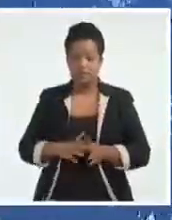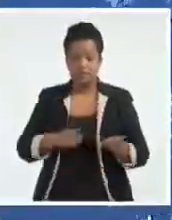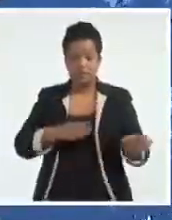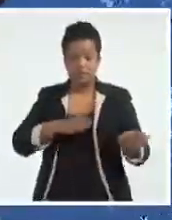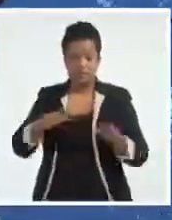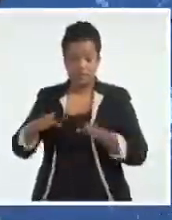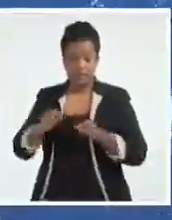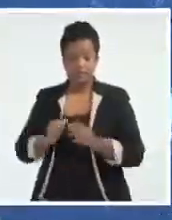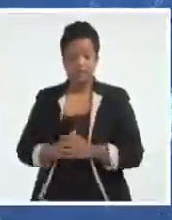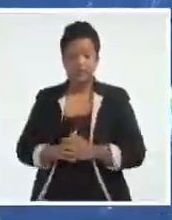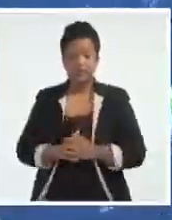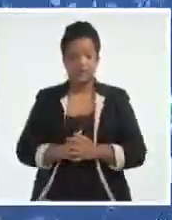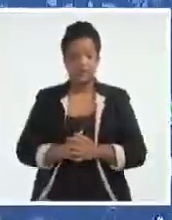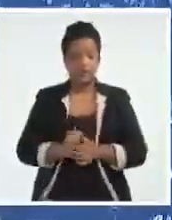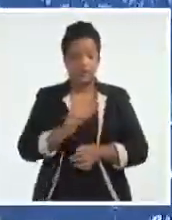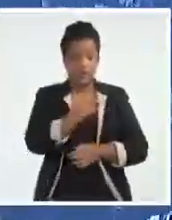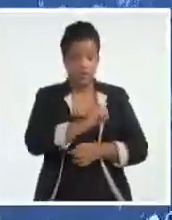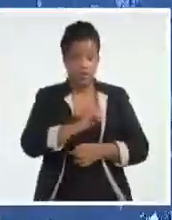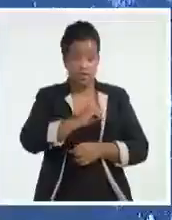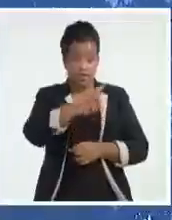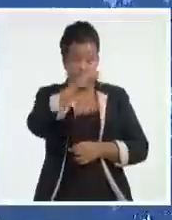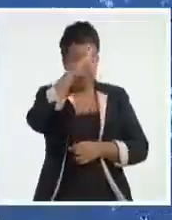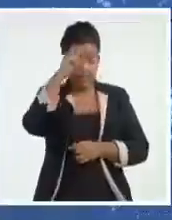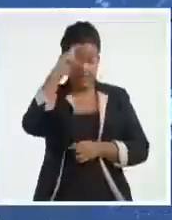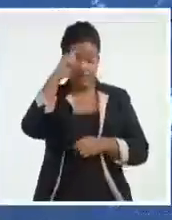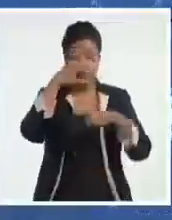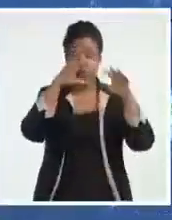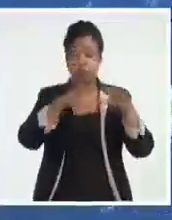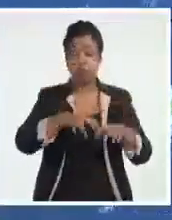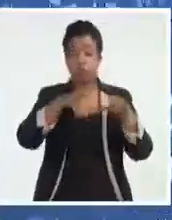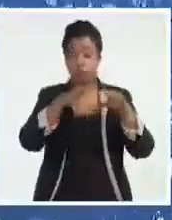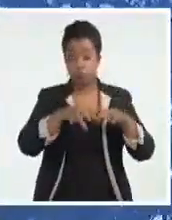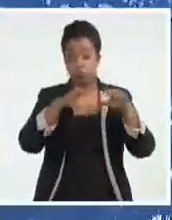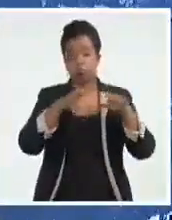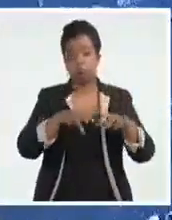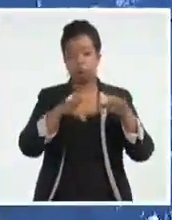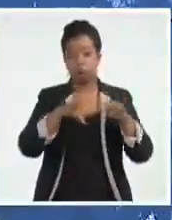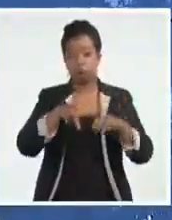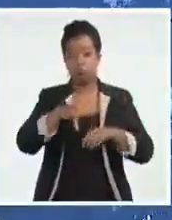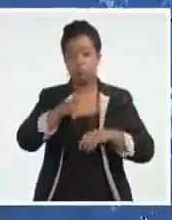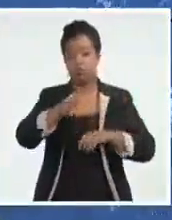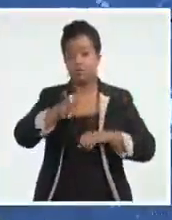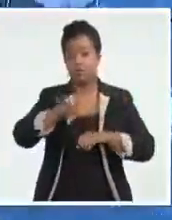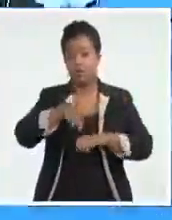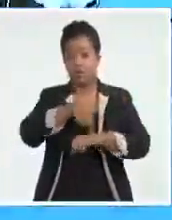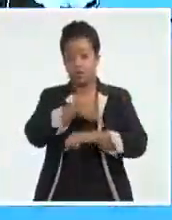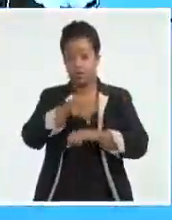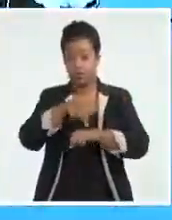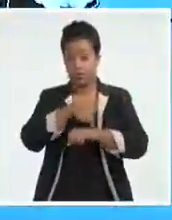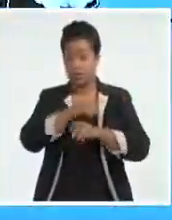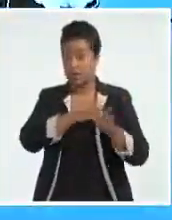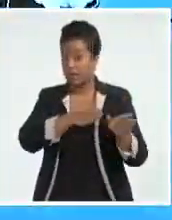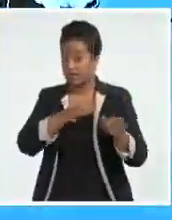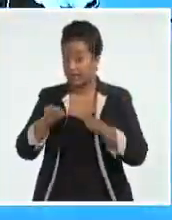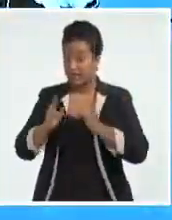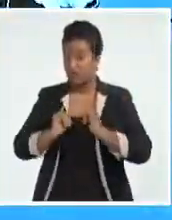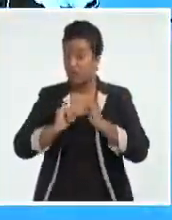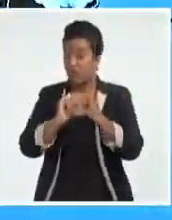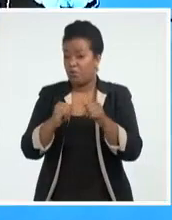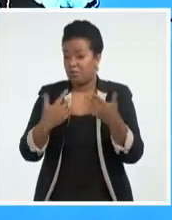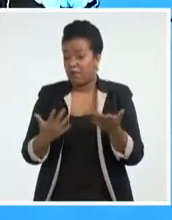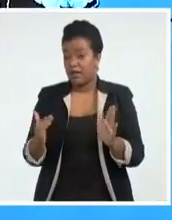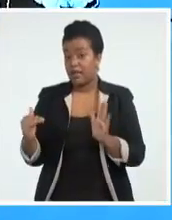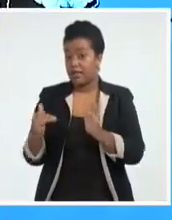oriental, el Jíbaros Antispíritu con 41 milímetros en las últimas 24 horas. En el pronóstico entonces tendremos la tarde